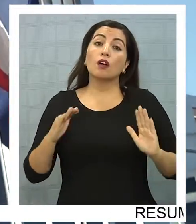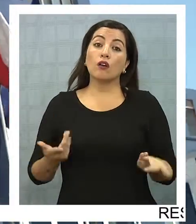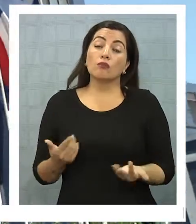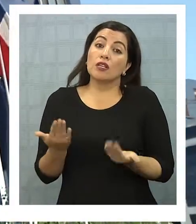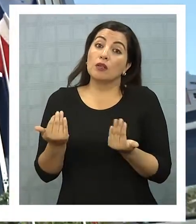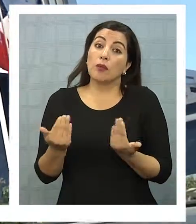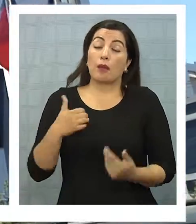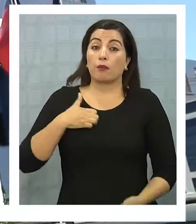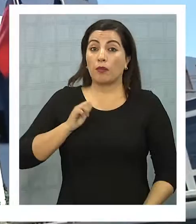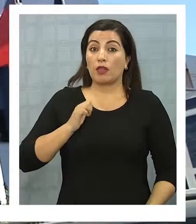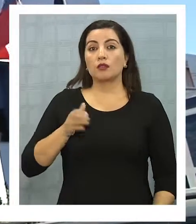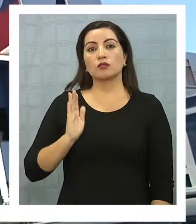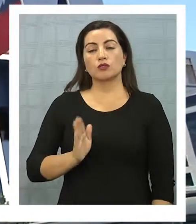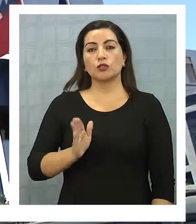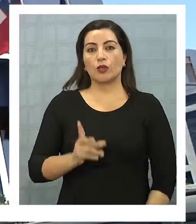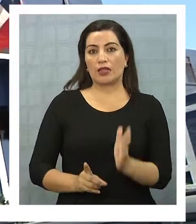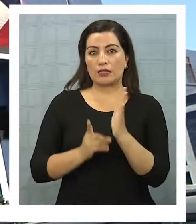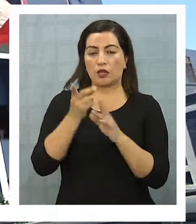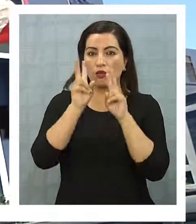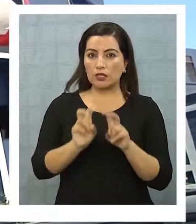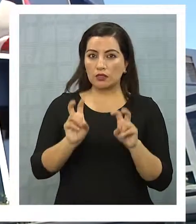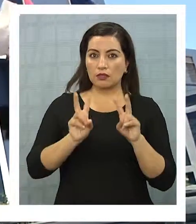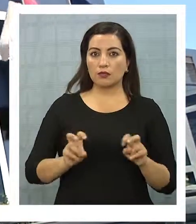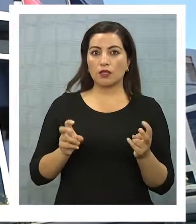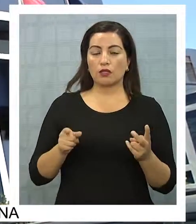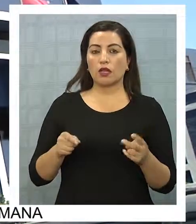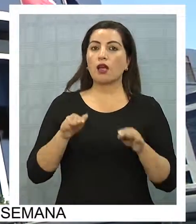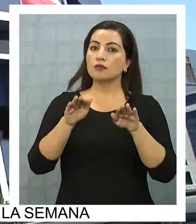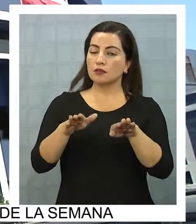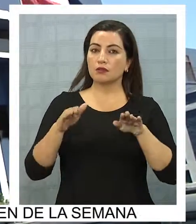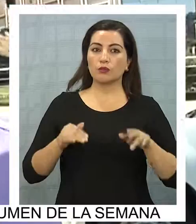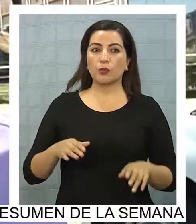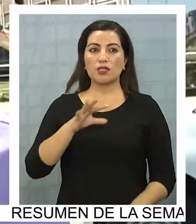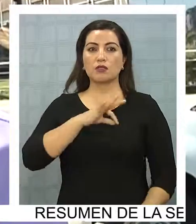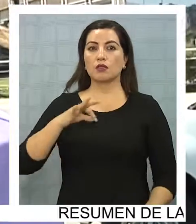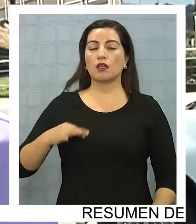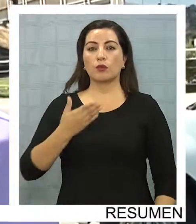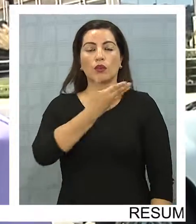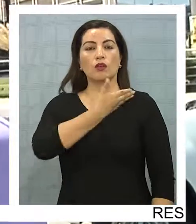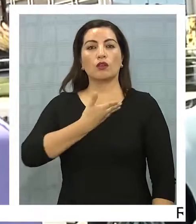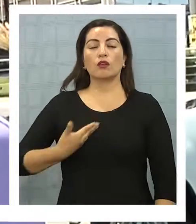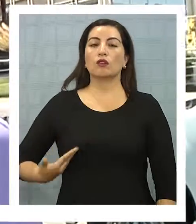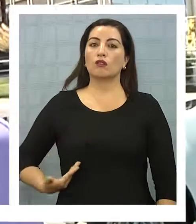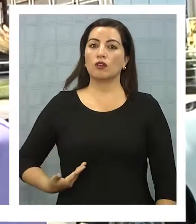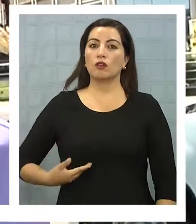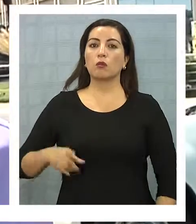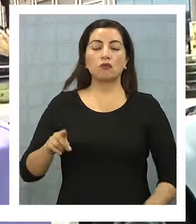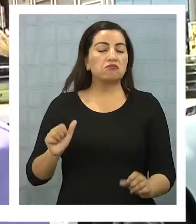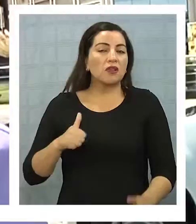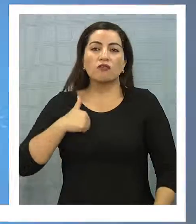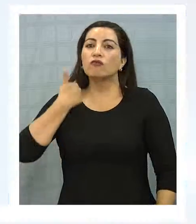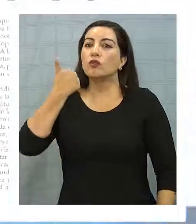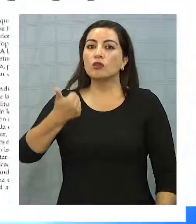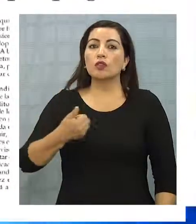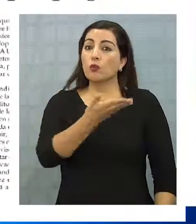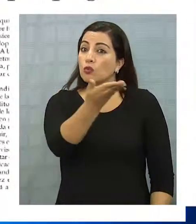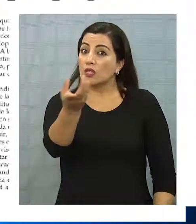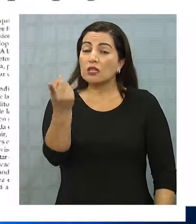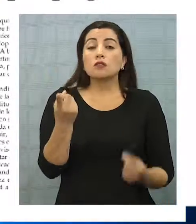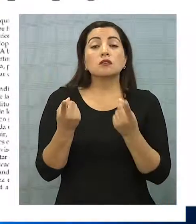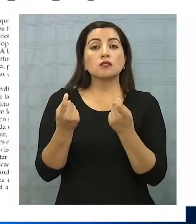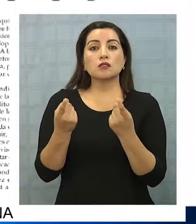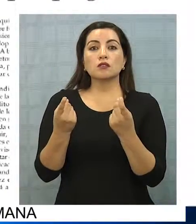esperar que la PDI siga con el desarrollo de la investigación. De igual forma, el Ceremi de Gobierno afirmó que está disponible para lo que necesite